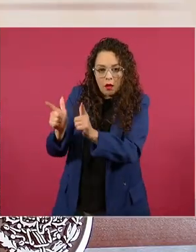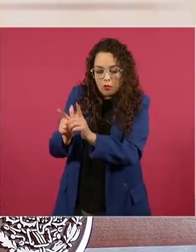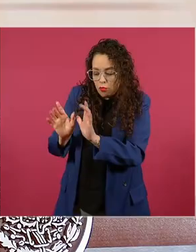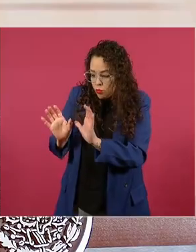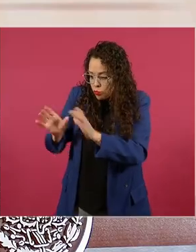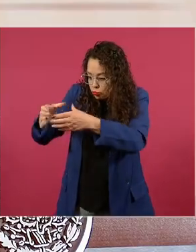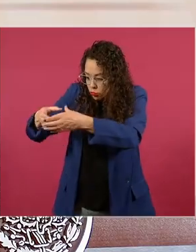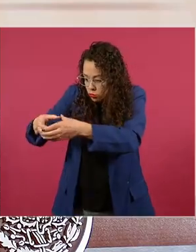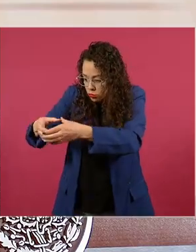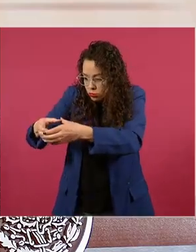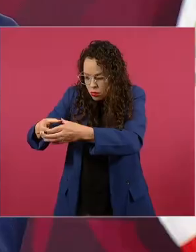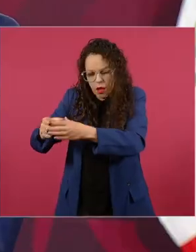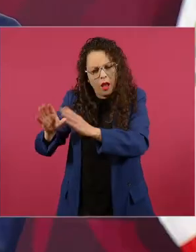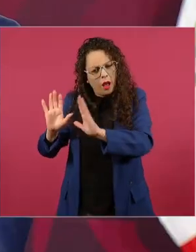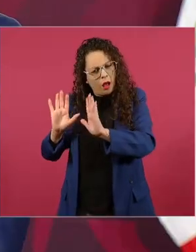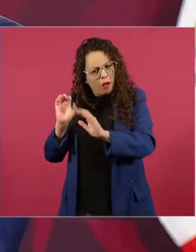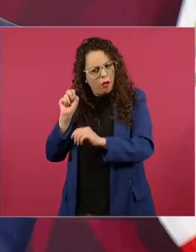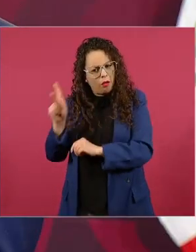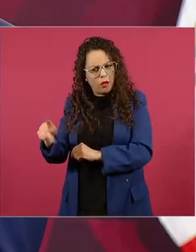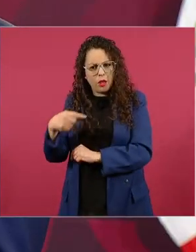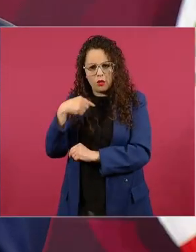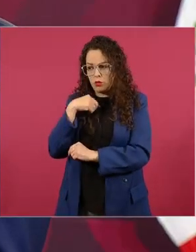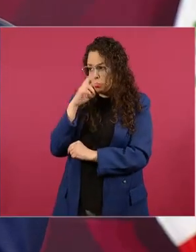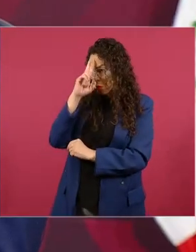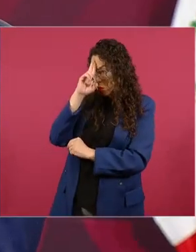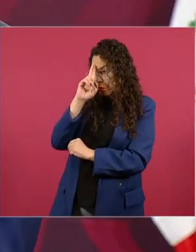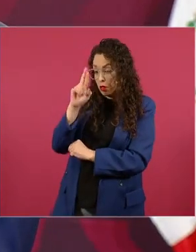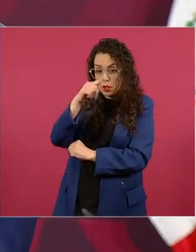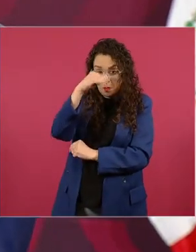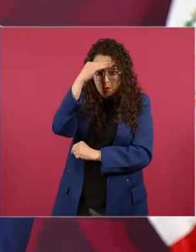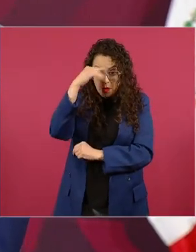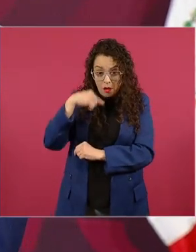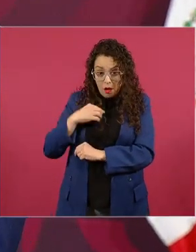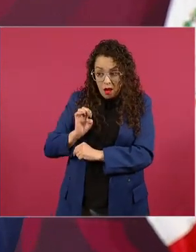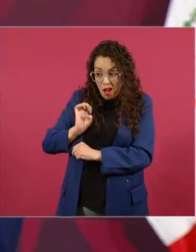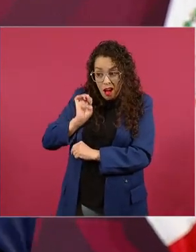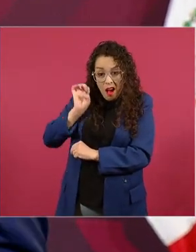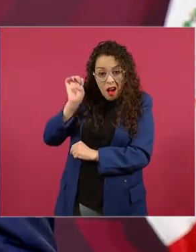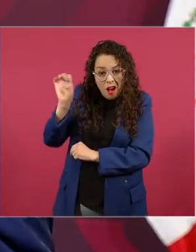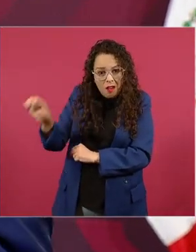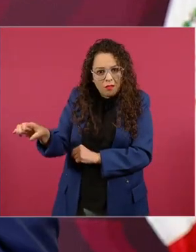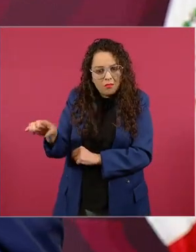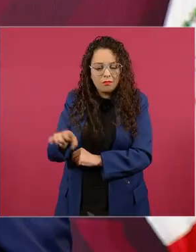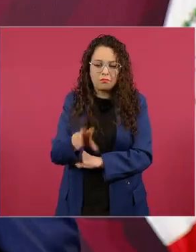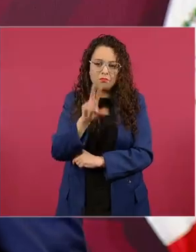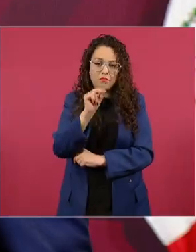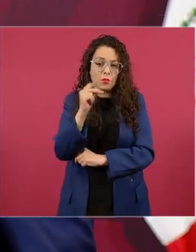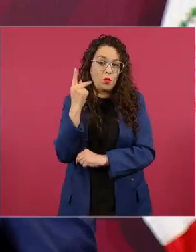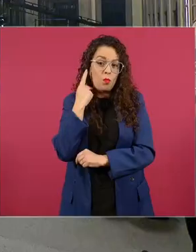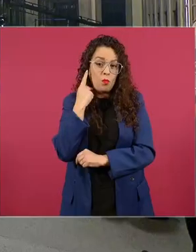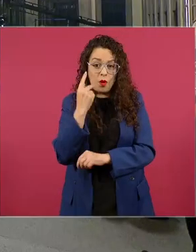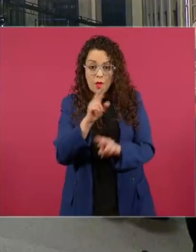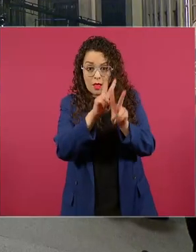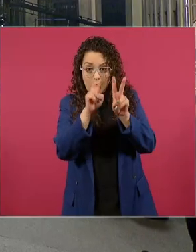y esto no es de odio la política no es de odios